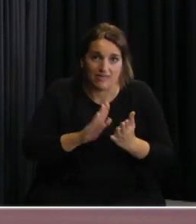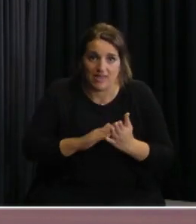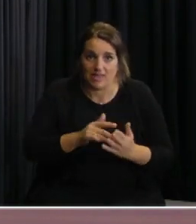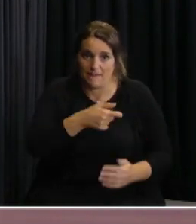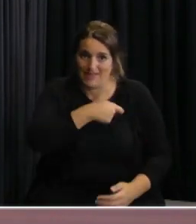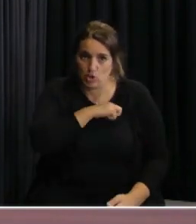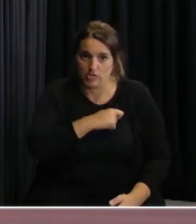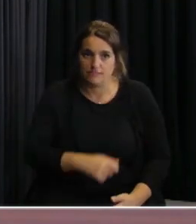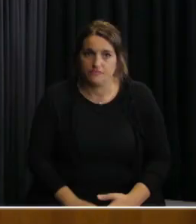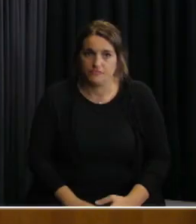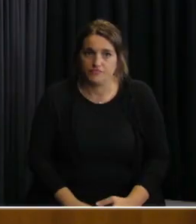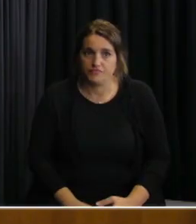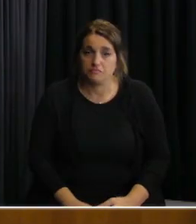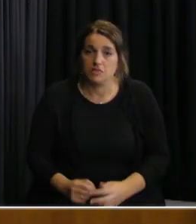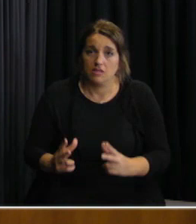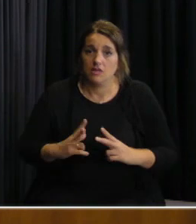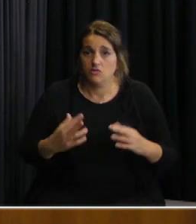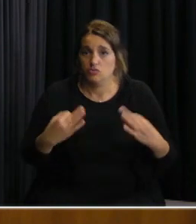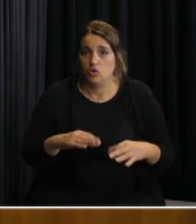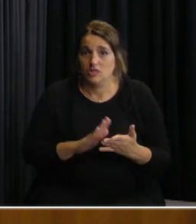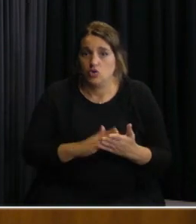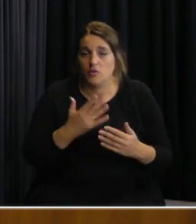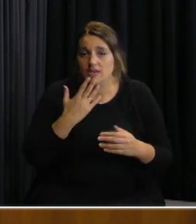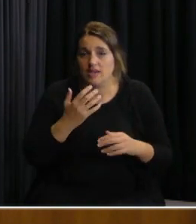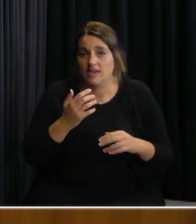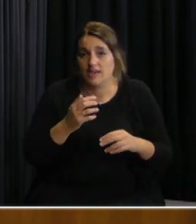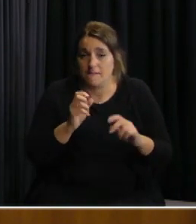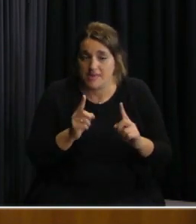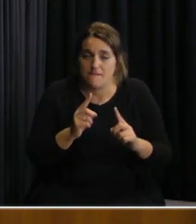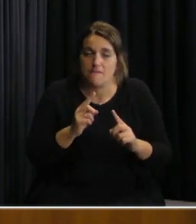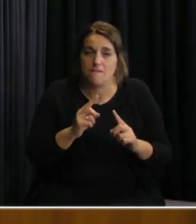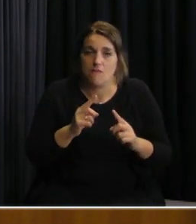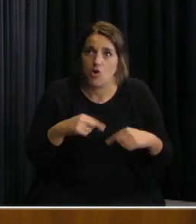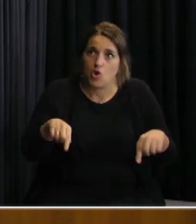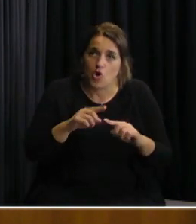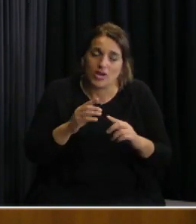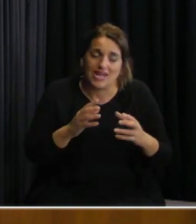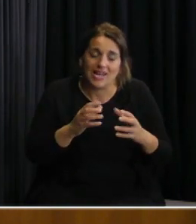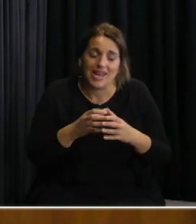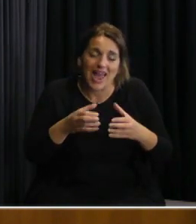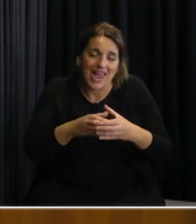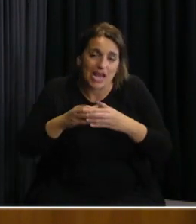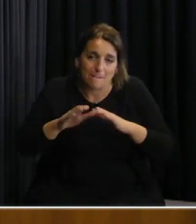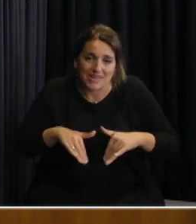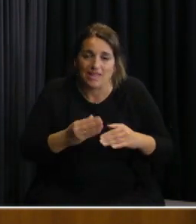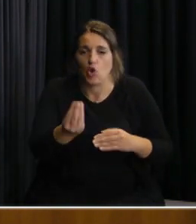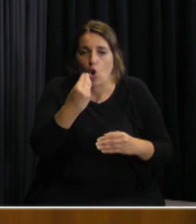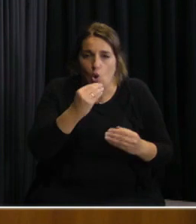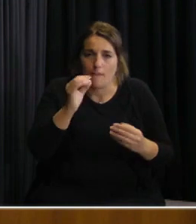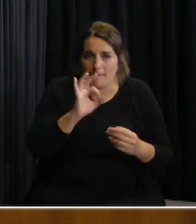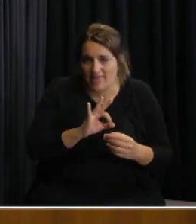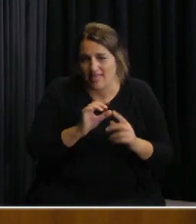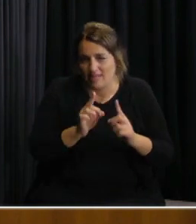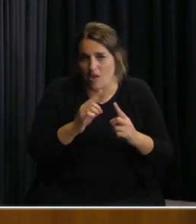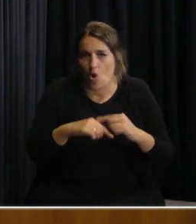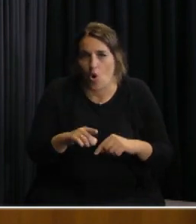inspectores las medidas son las que nos dijo recién Salinas todo lo que tiene que ver con las circulaciones con el aislamiento con el tema de la comida con el tema del